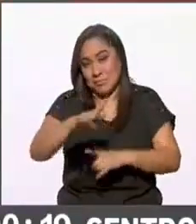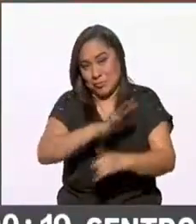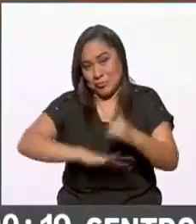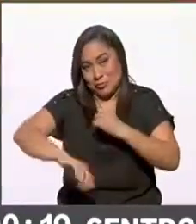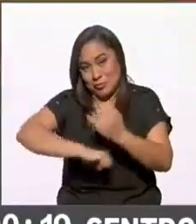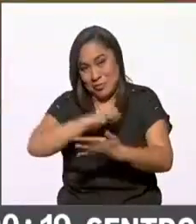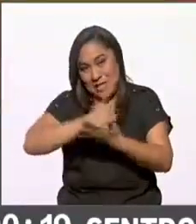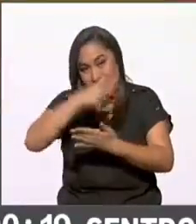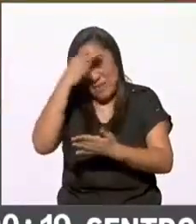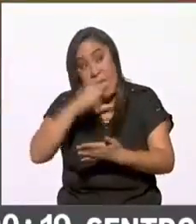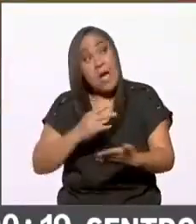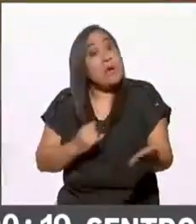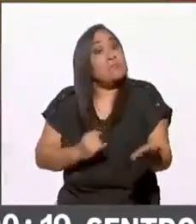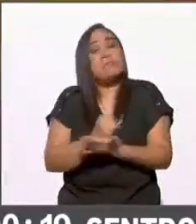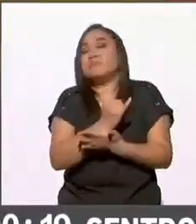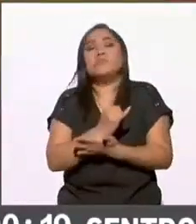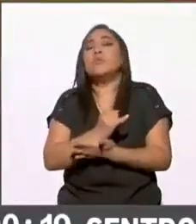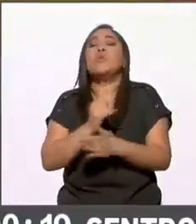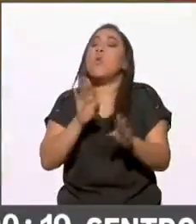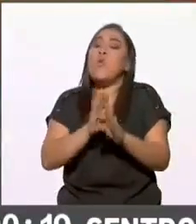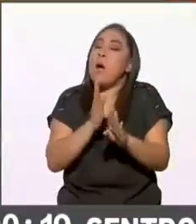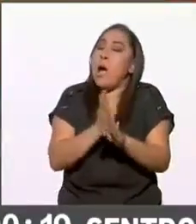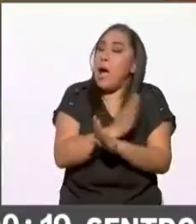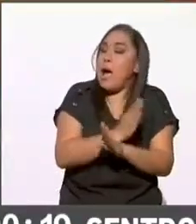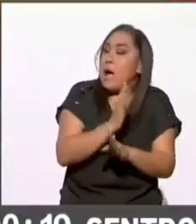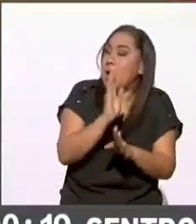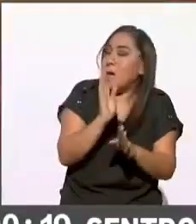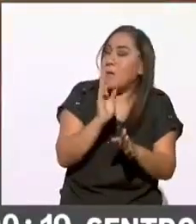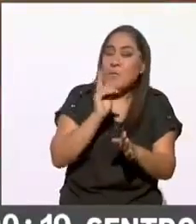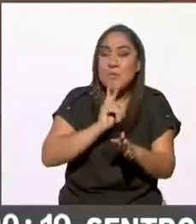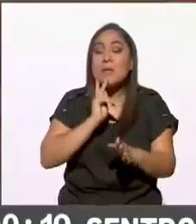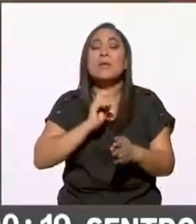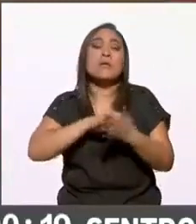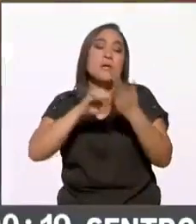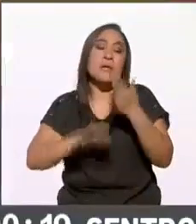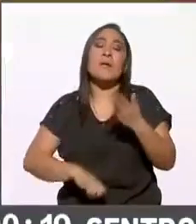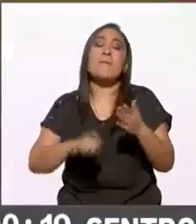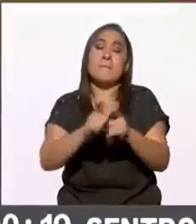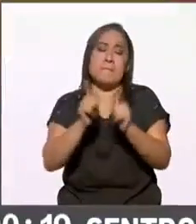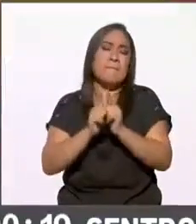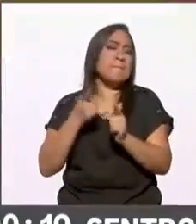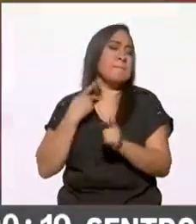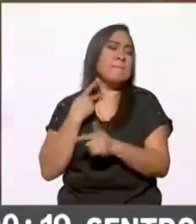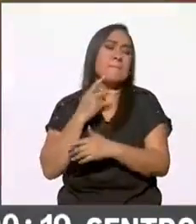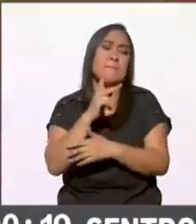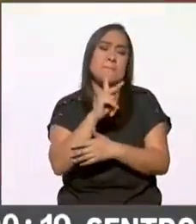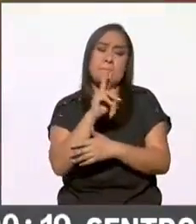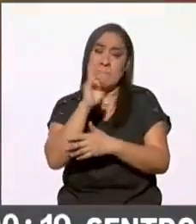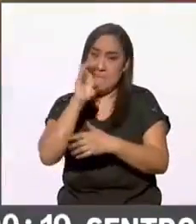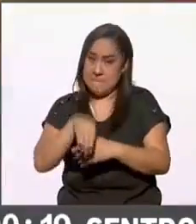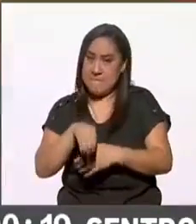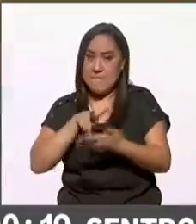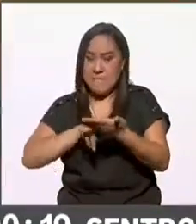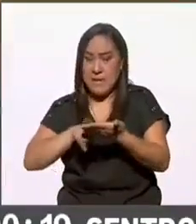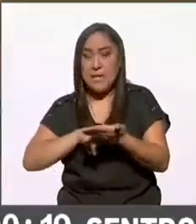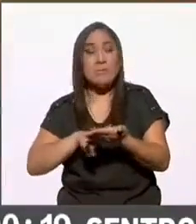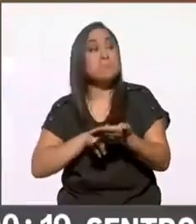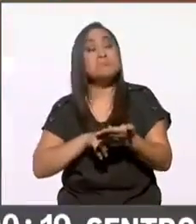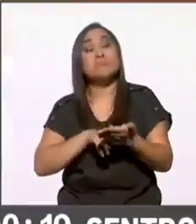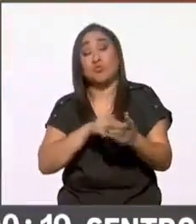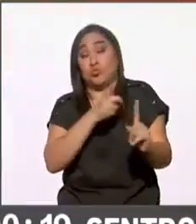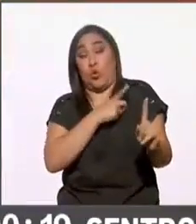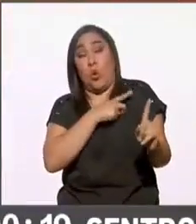no son definitivos son preliminares el partido Acción Nacional si solito se quedaría con la